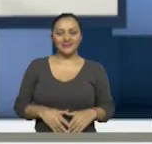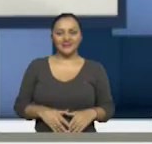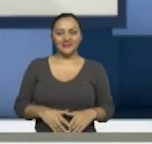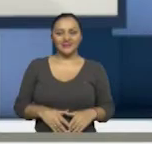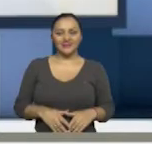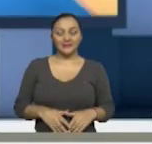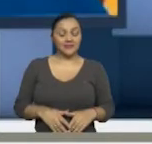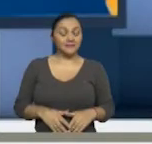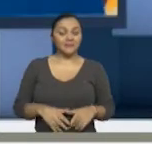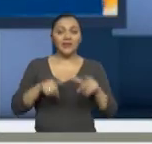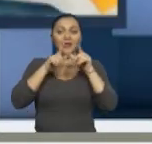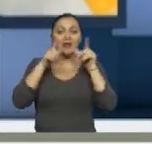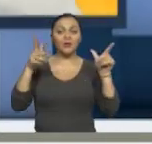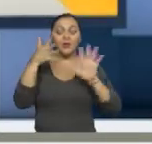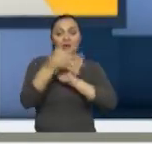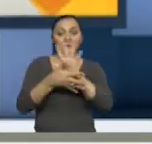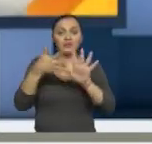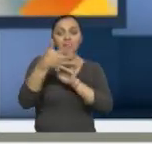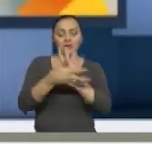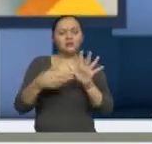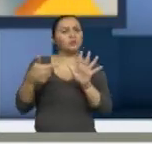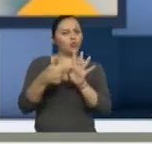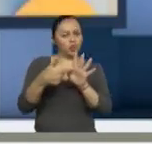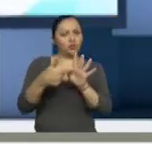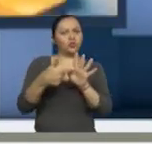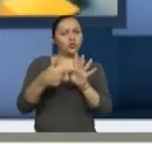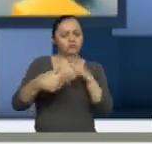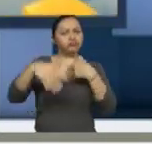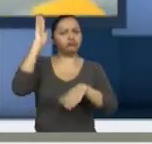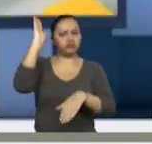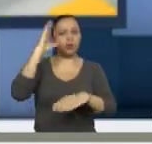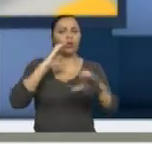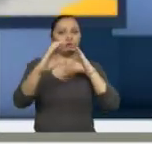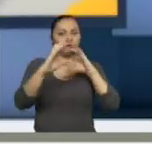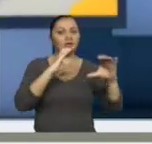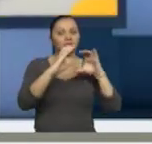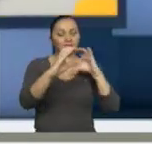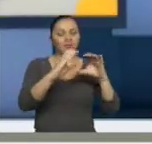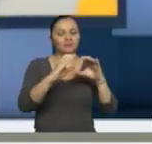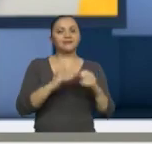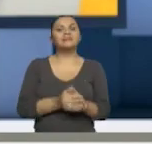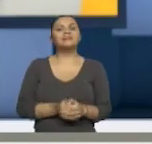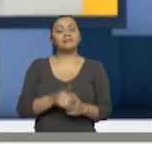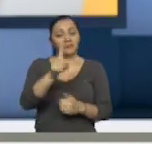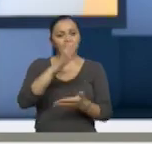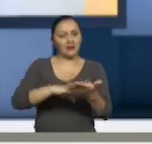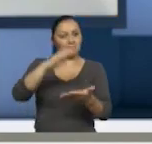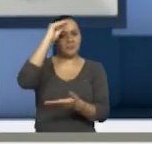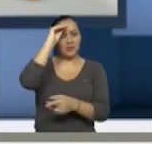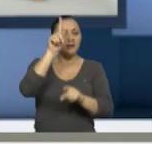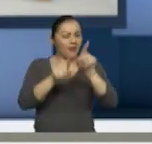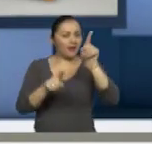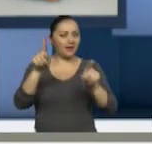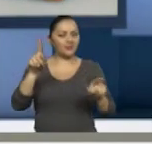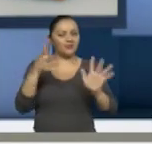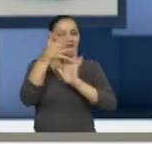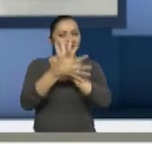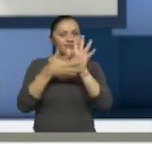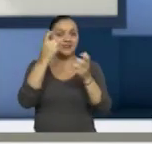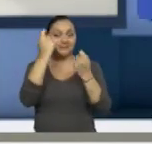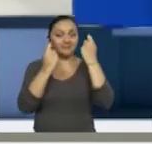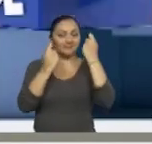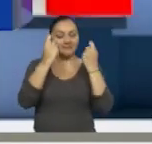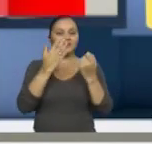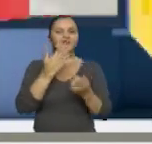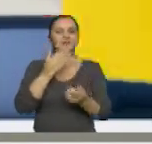La lengua de señas es una de las formas alternativas de comunicación. En el próximo segmento aprenderemos algunas expresiones básicas acerca